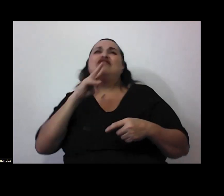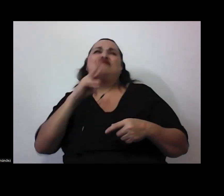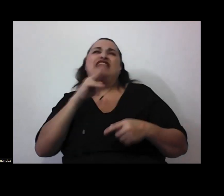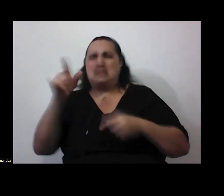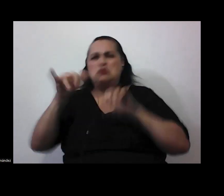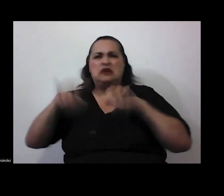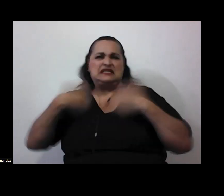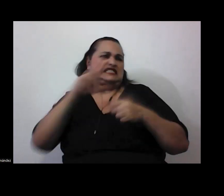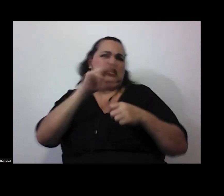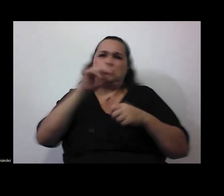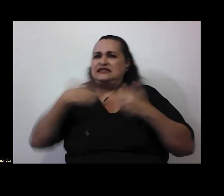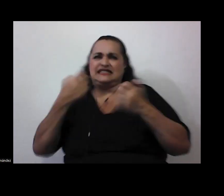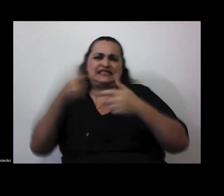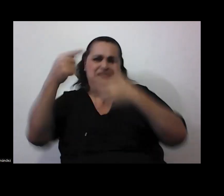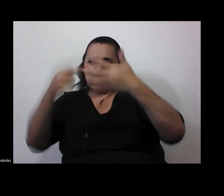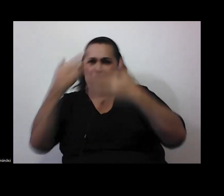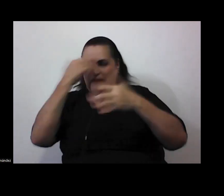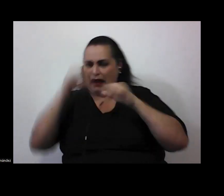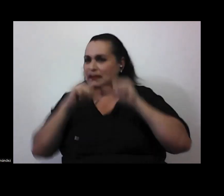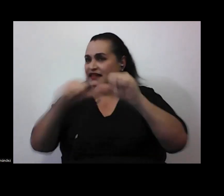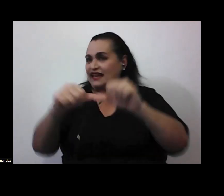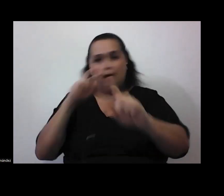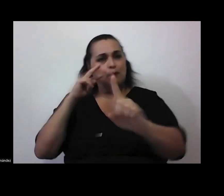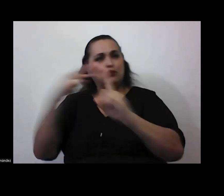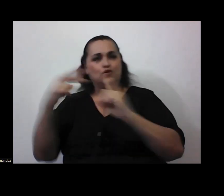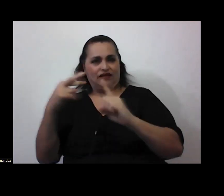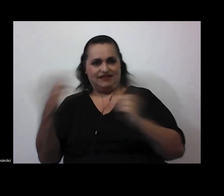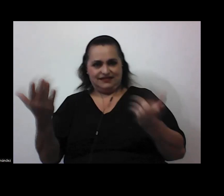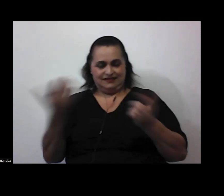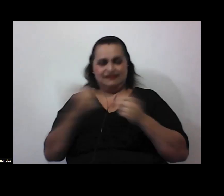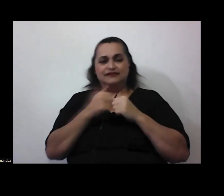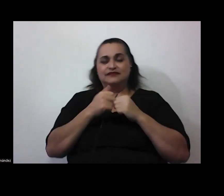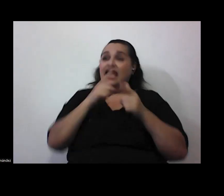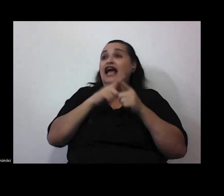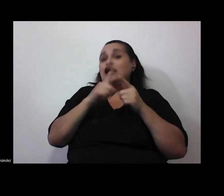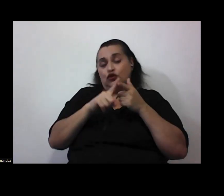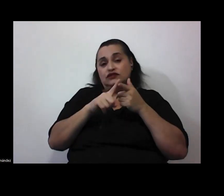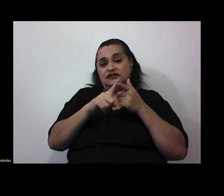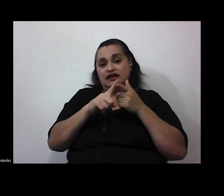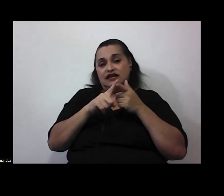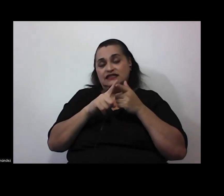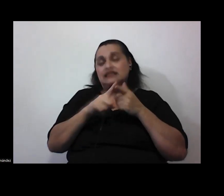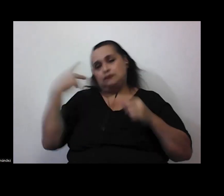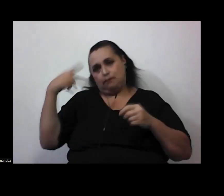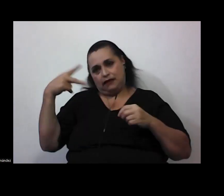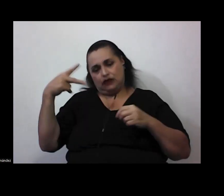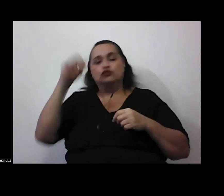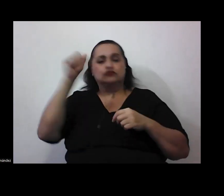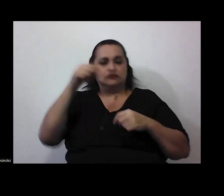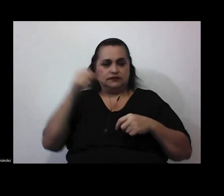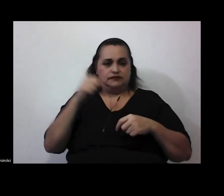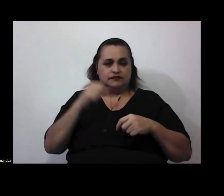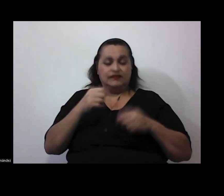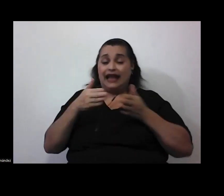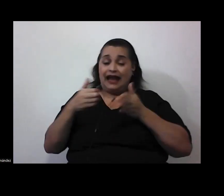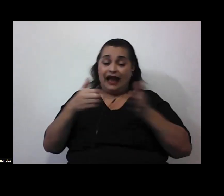para sostener justamente cualquier punto de vista entonces es peligroso el camino no